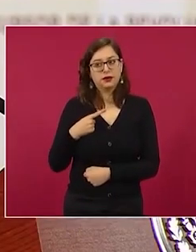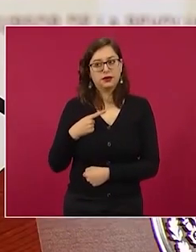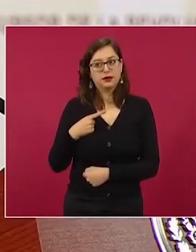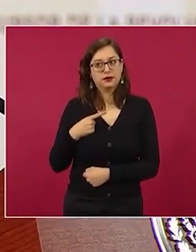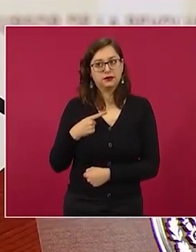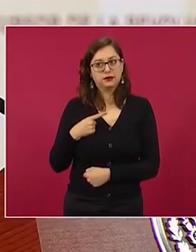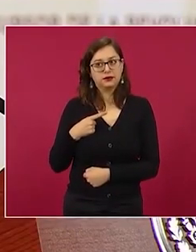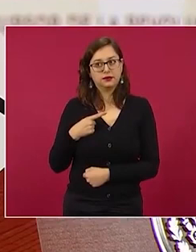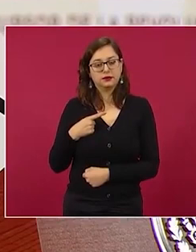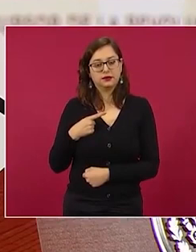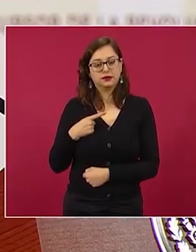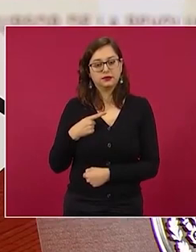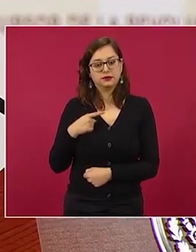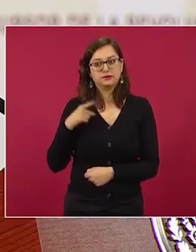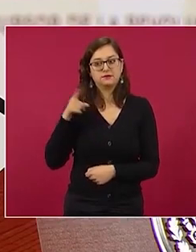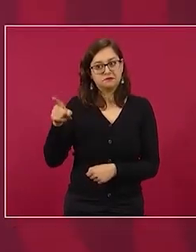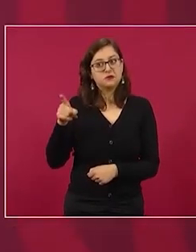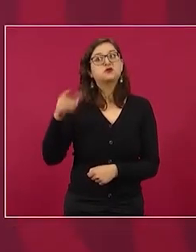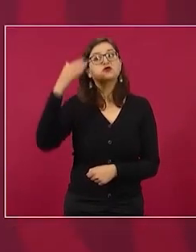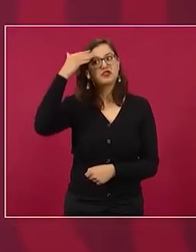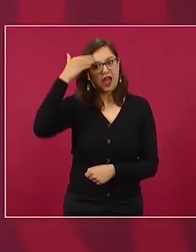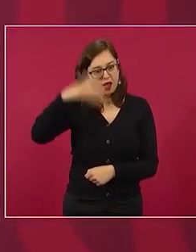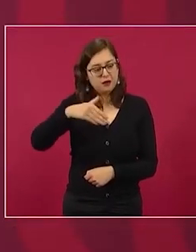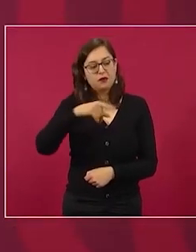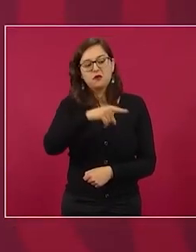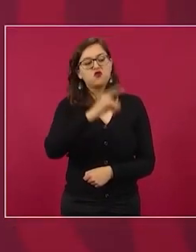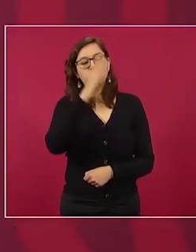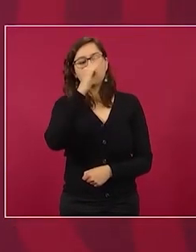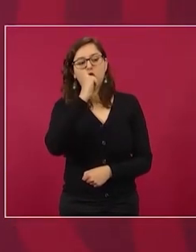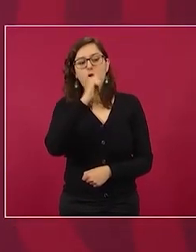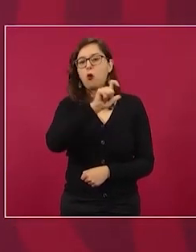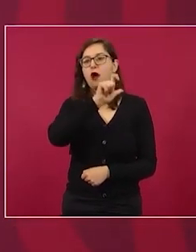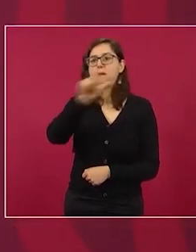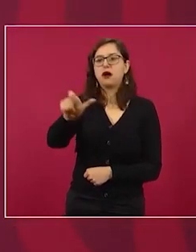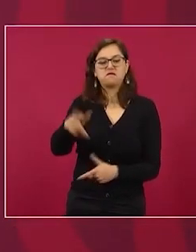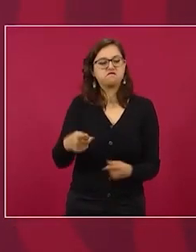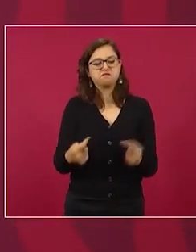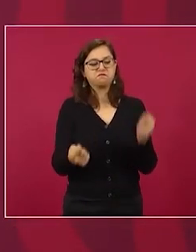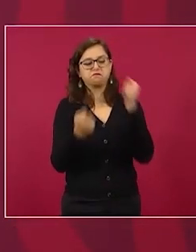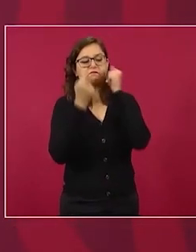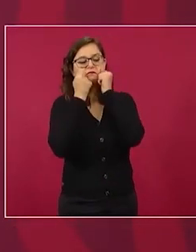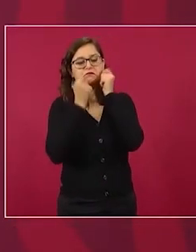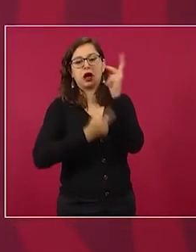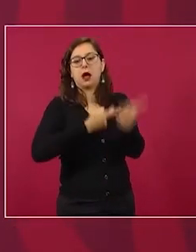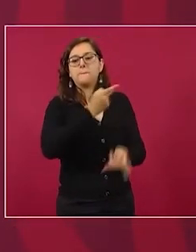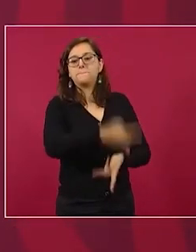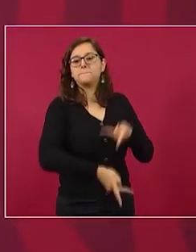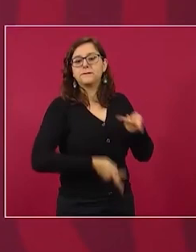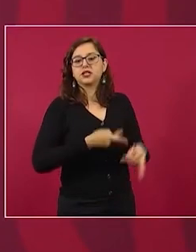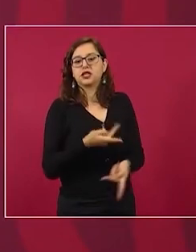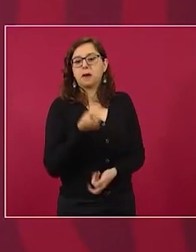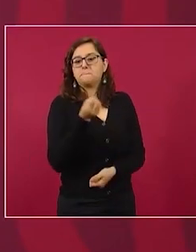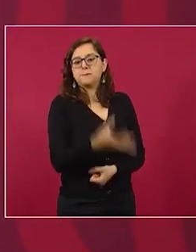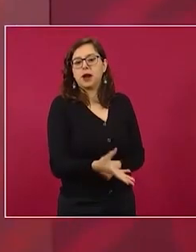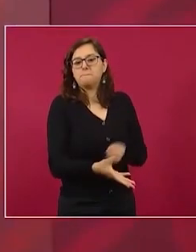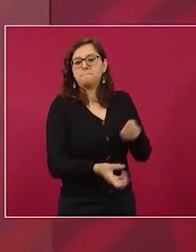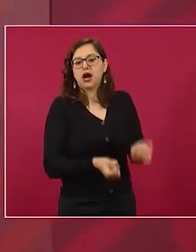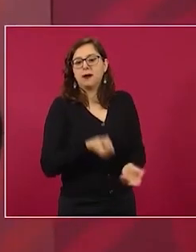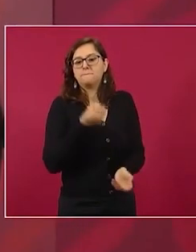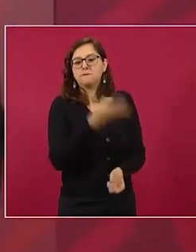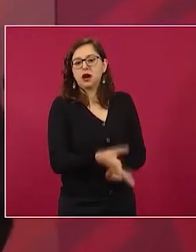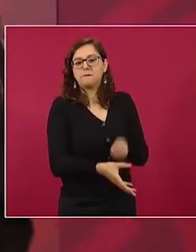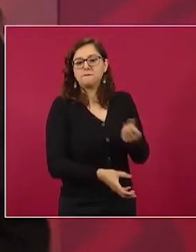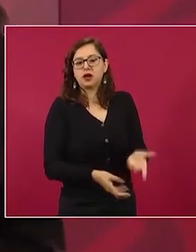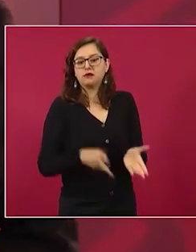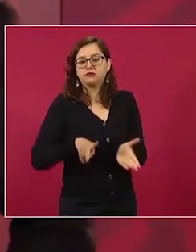reconocen que ellos cometieron el error de